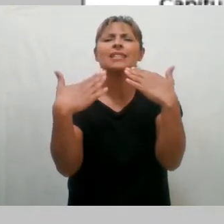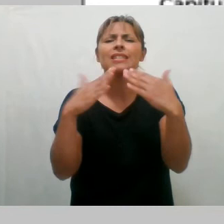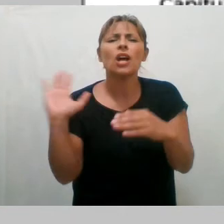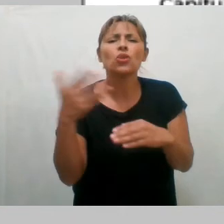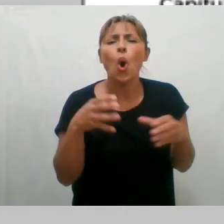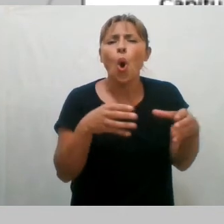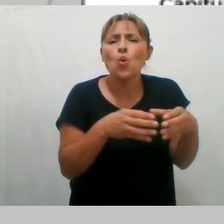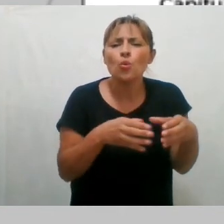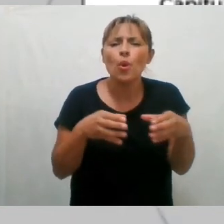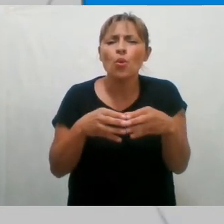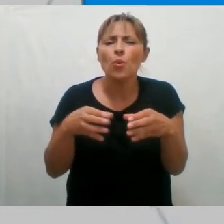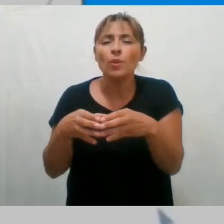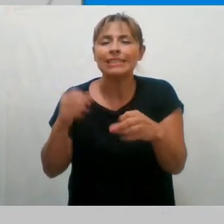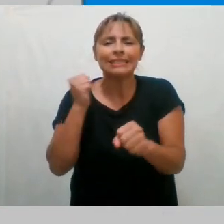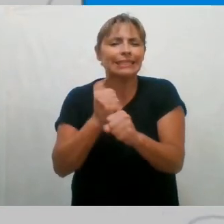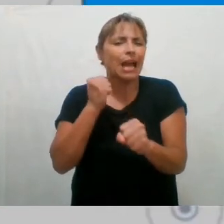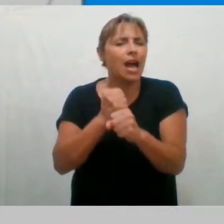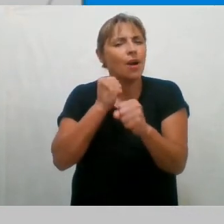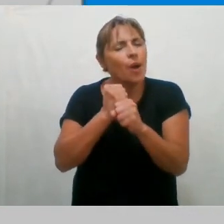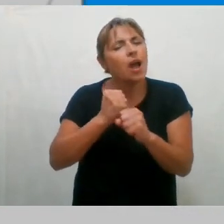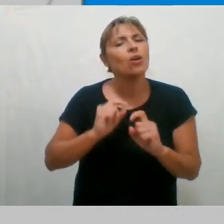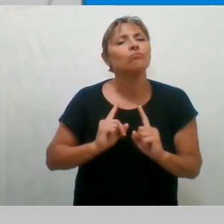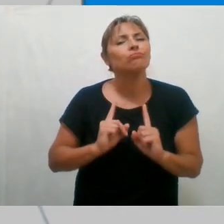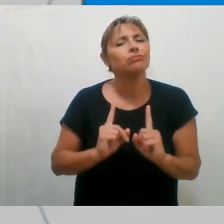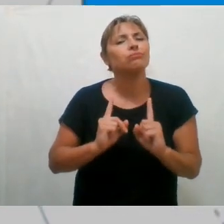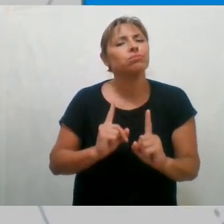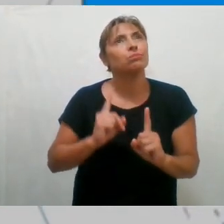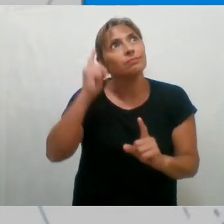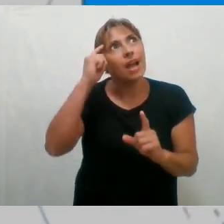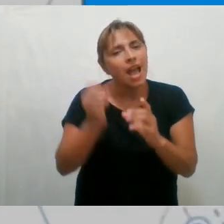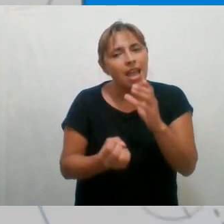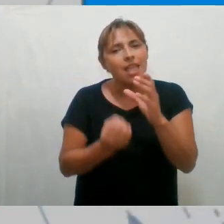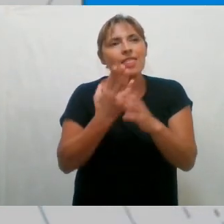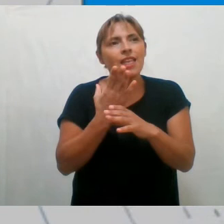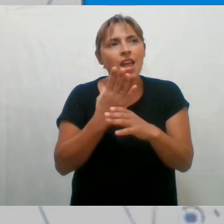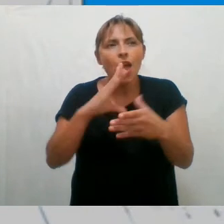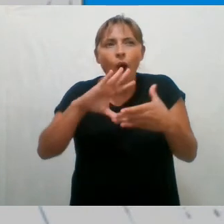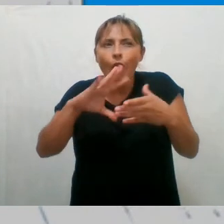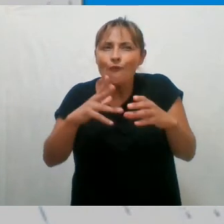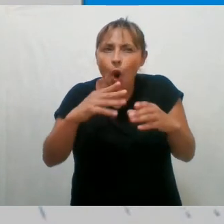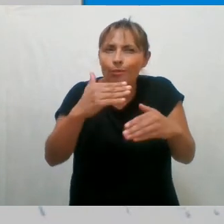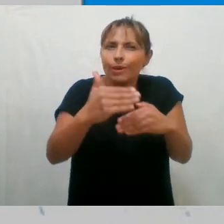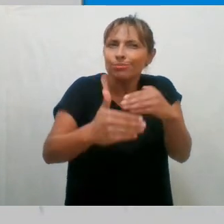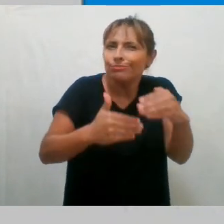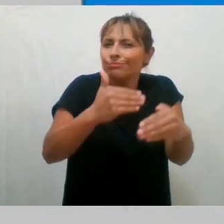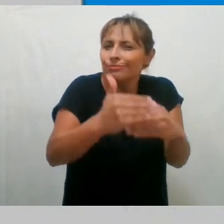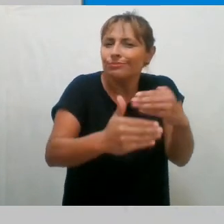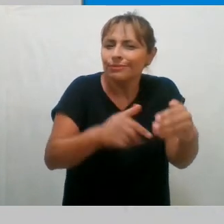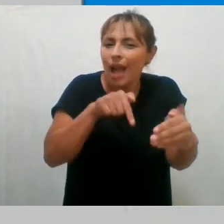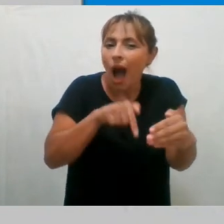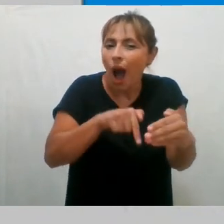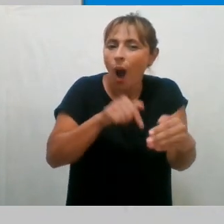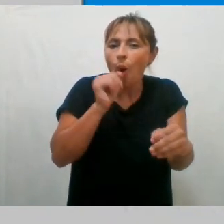Dani, a todo el equipo que ha trabajado, que sigue dando ideas, que sigue gestionando y ejecutando, ya